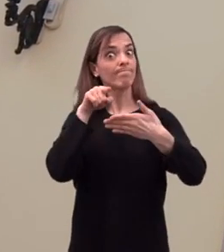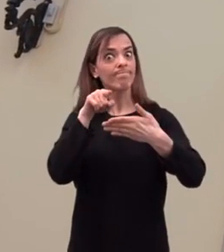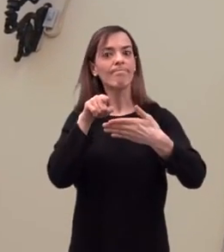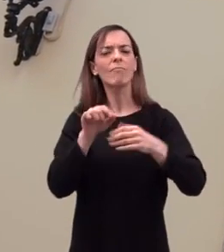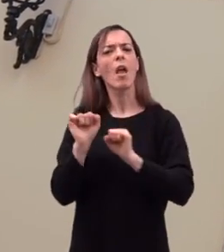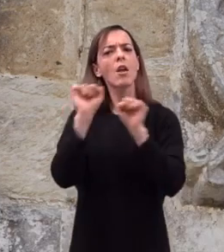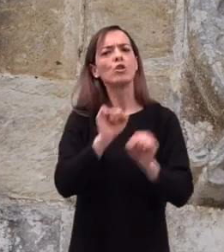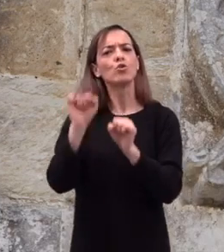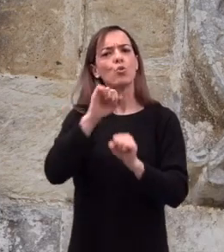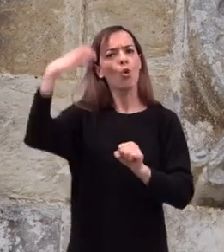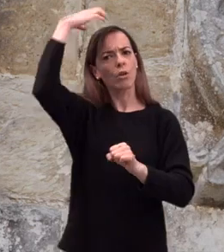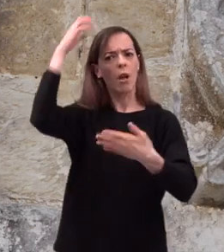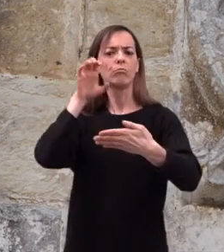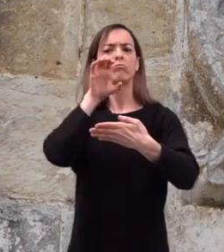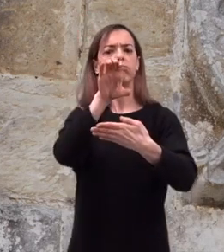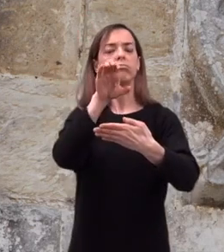patrocinio de la corona.